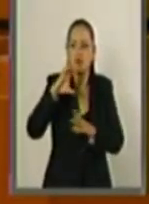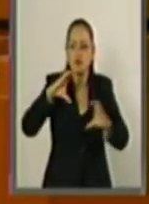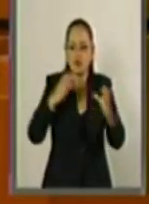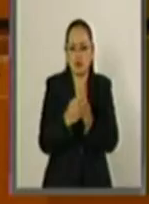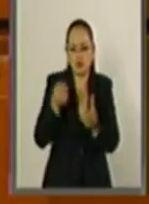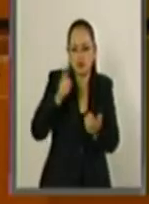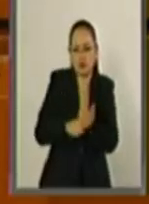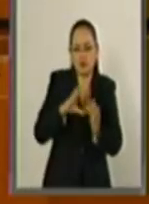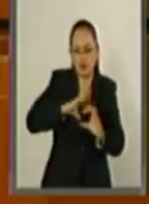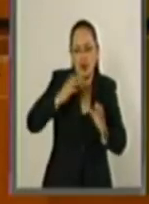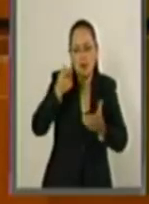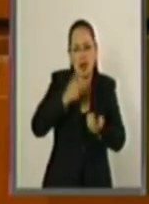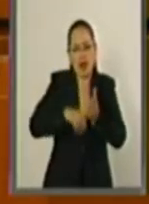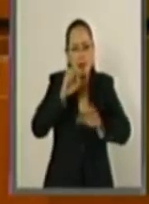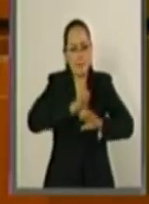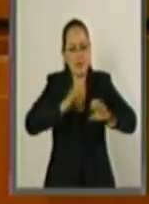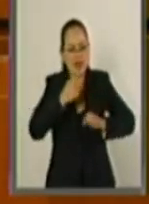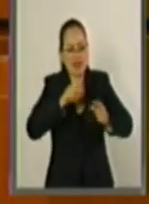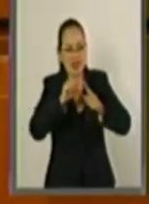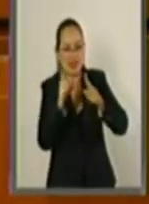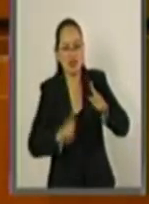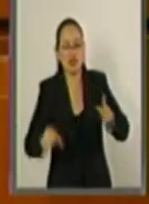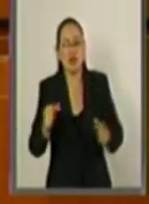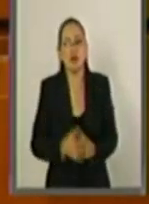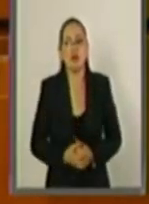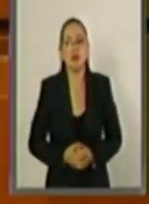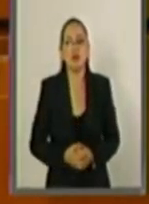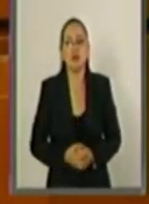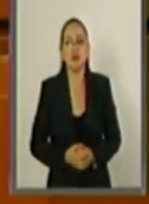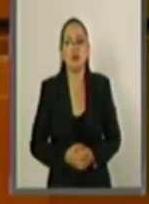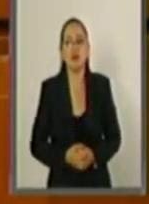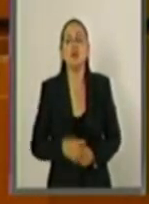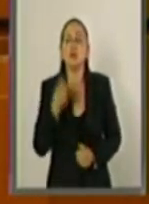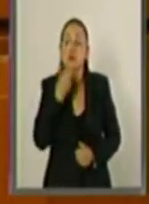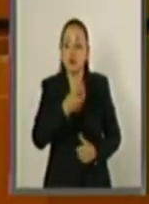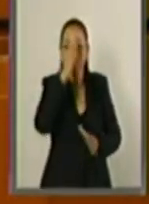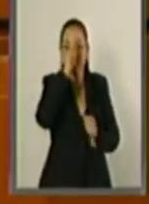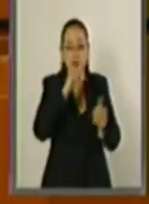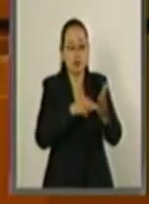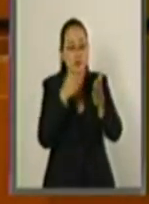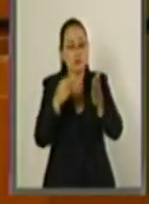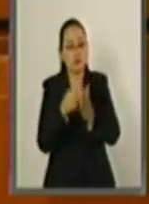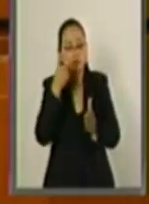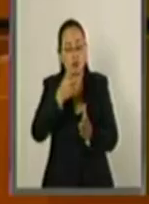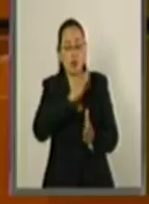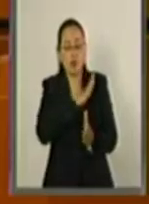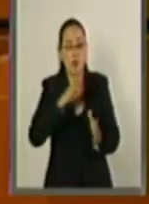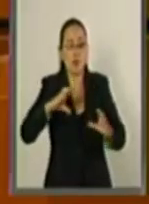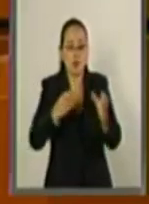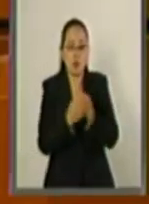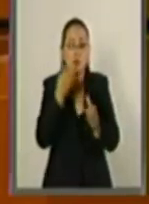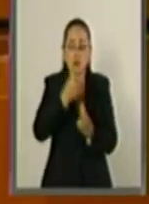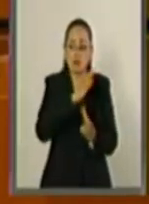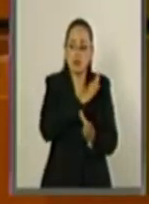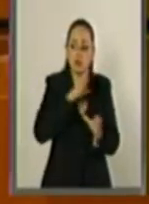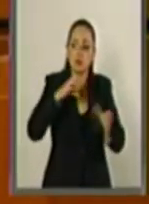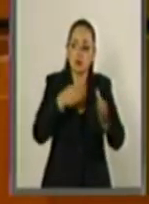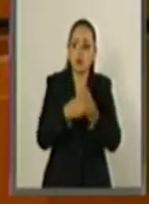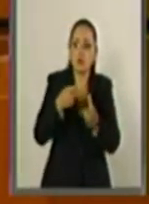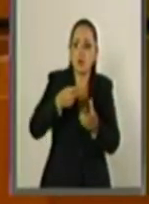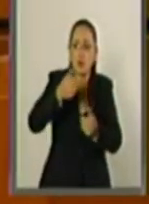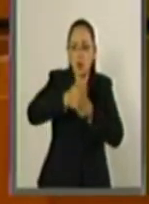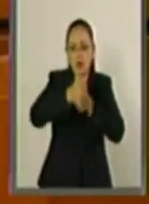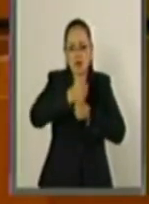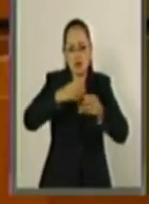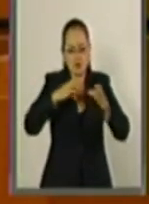para la industria nacional. El acuerdo podrá generar las condiciones para que las aerolíneas mexicanas compitan de manera efectiva.